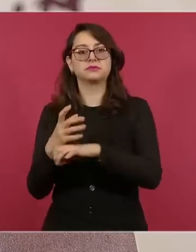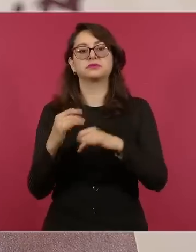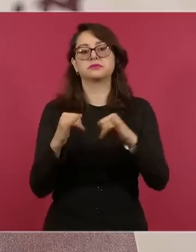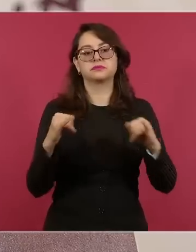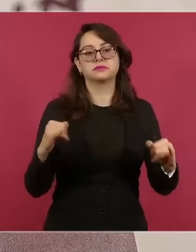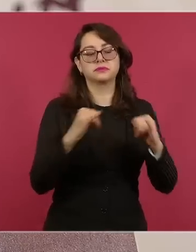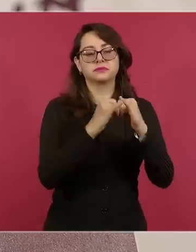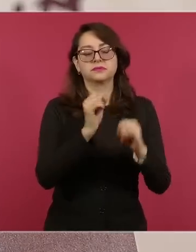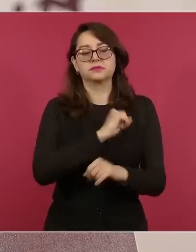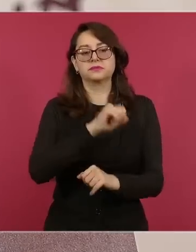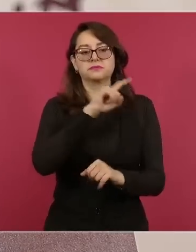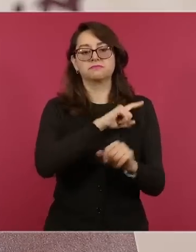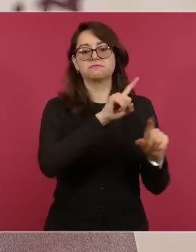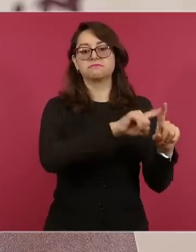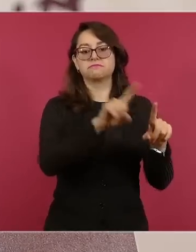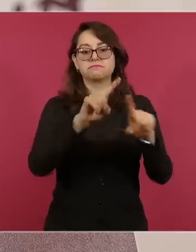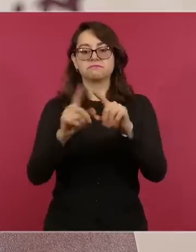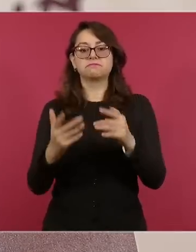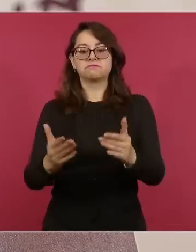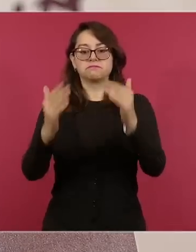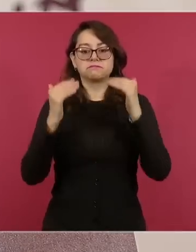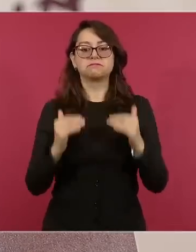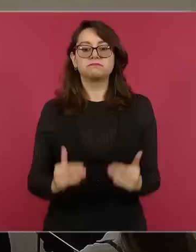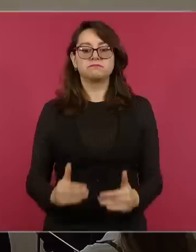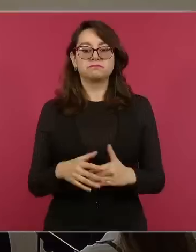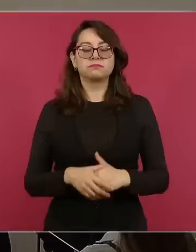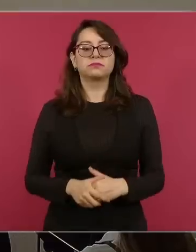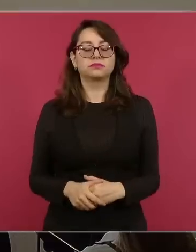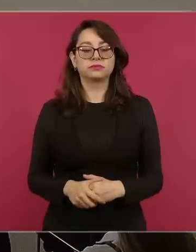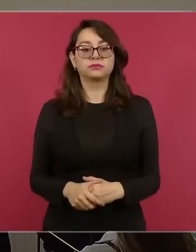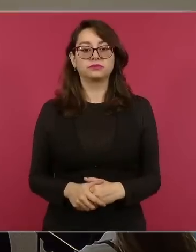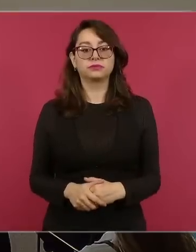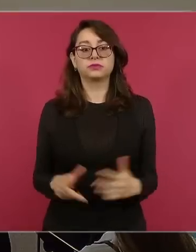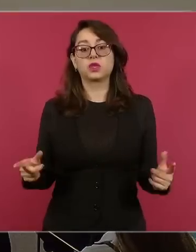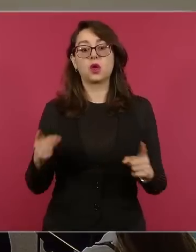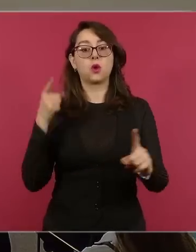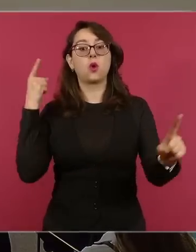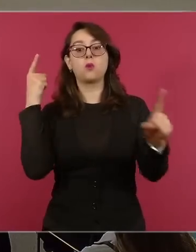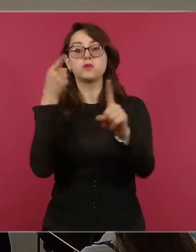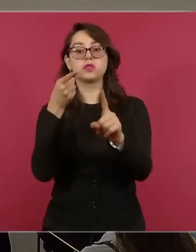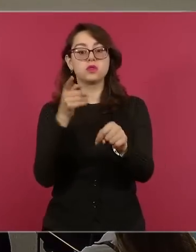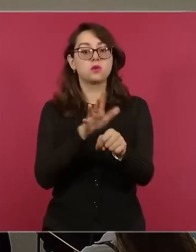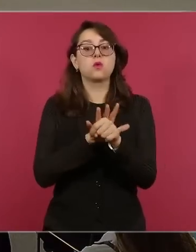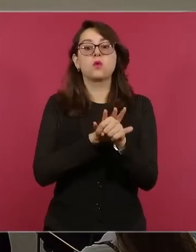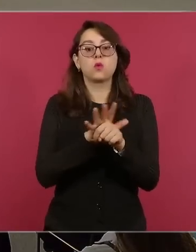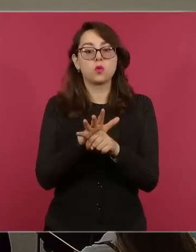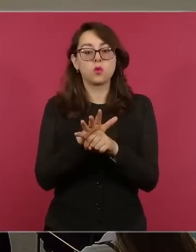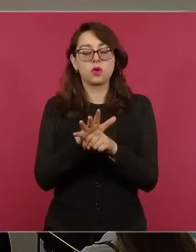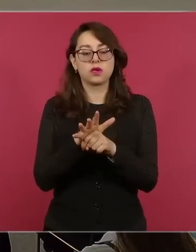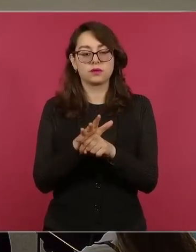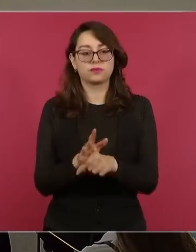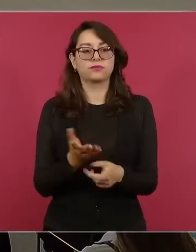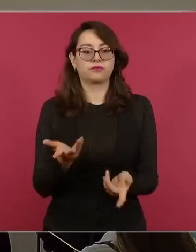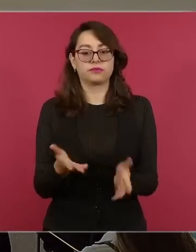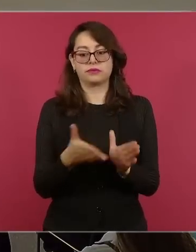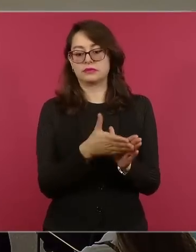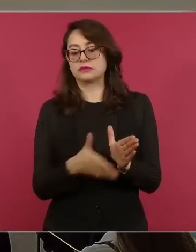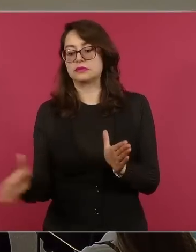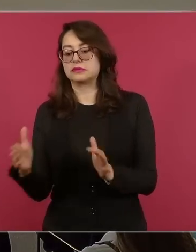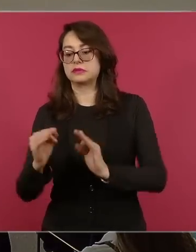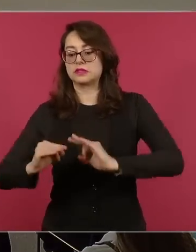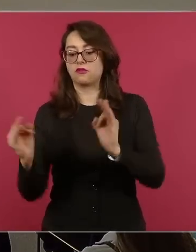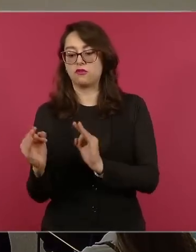de salud. Si me pasan la siguiente, queremos recordar que la meta que tenemos para esta vacuna invernal